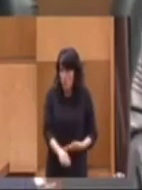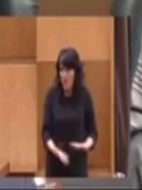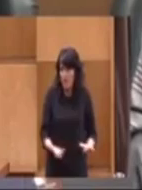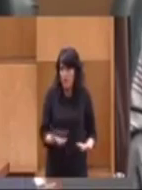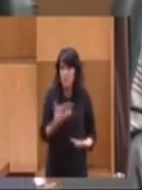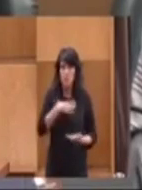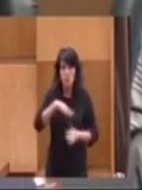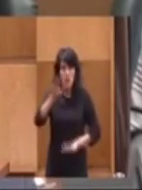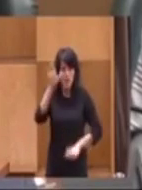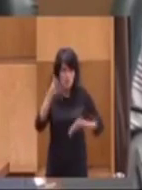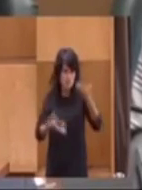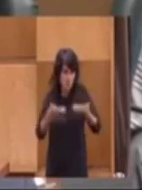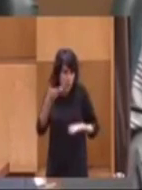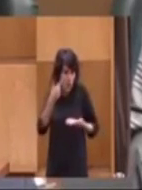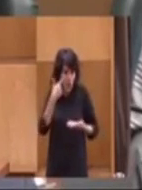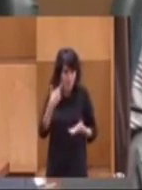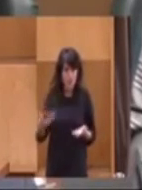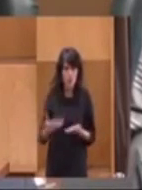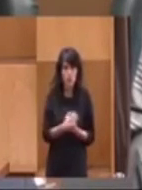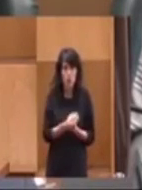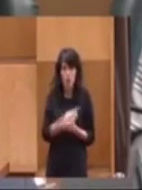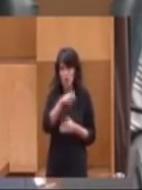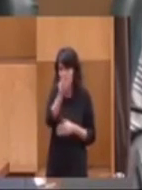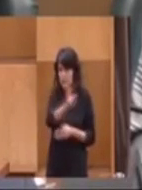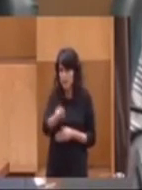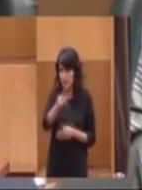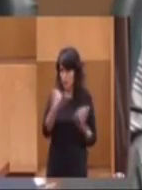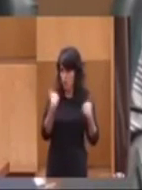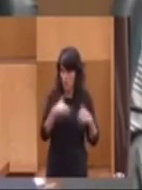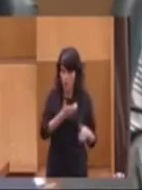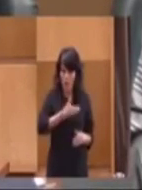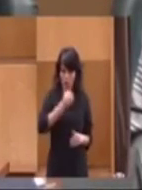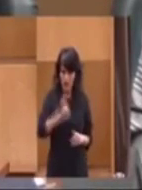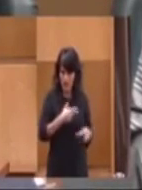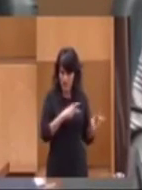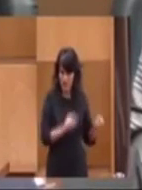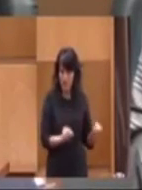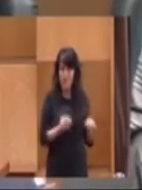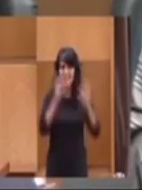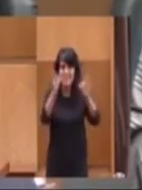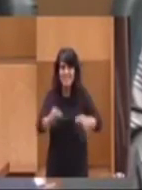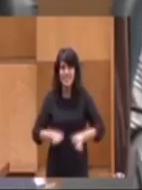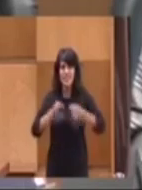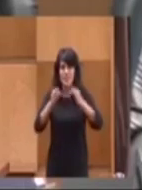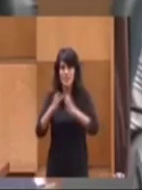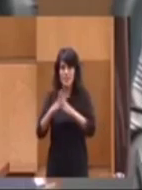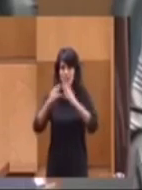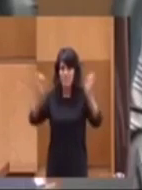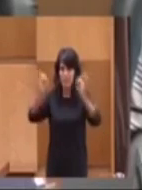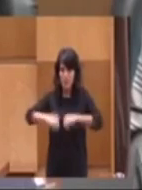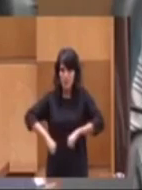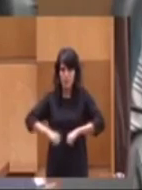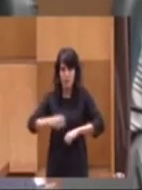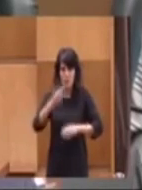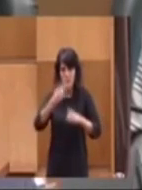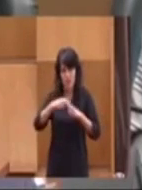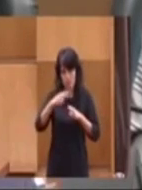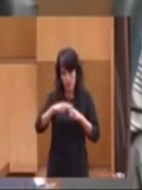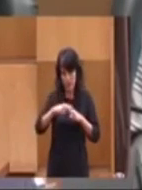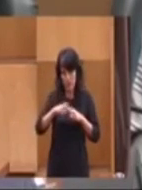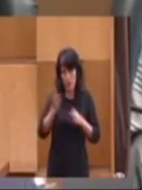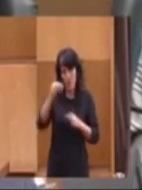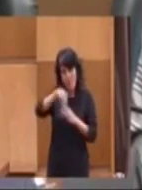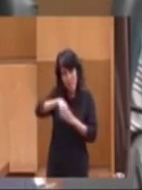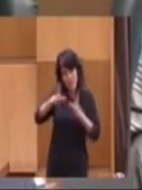podríamos valorar. Pero todo eso, repito y acabo, alcalde, siempre desde el consenso político y en un marco, en este caso, en el